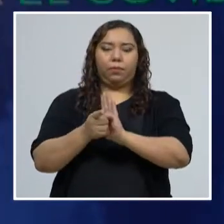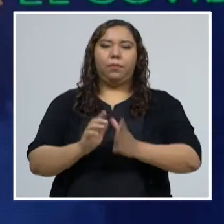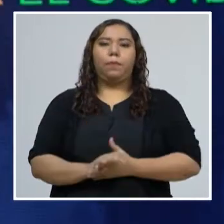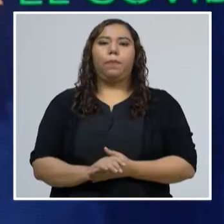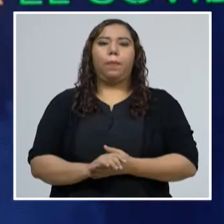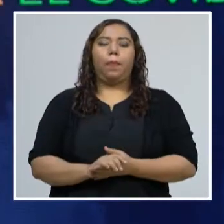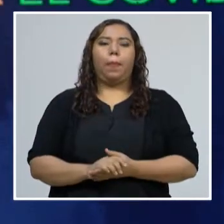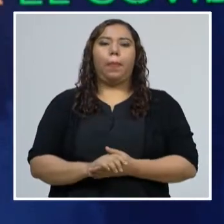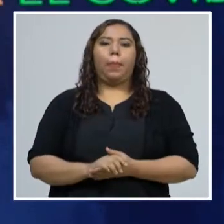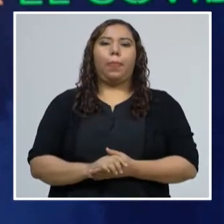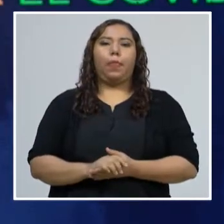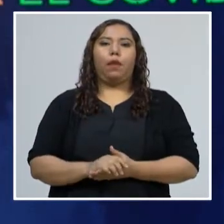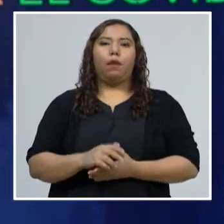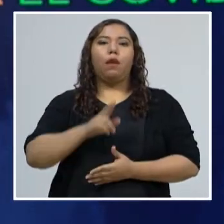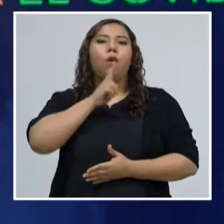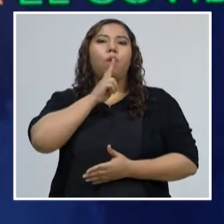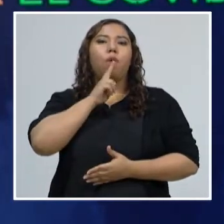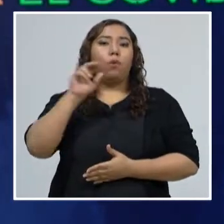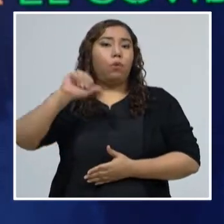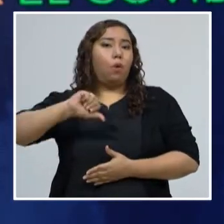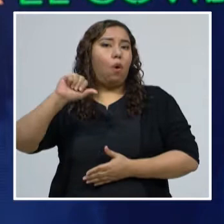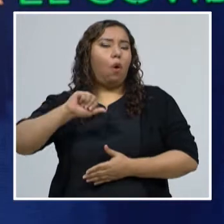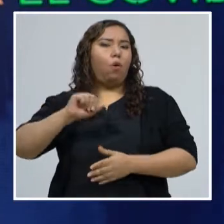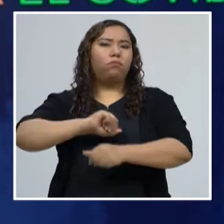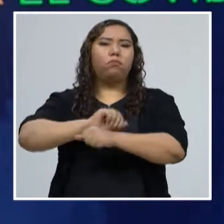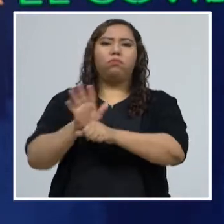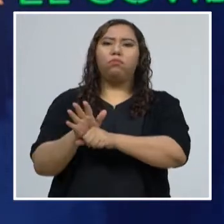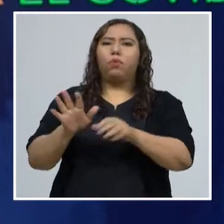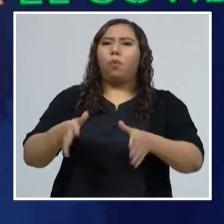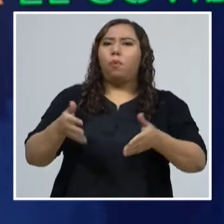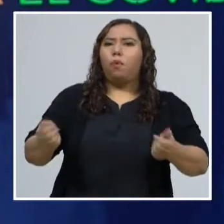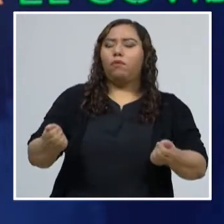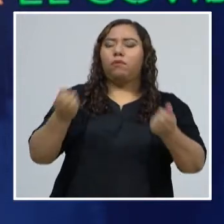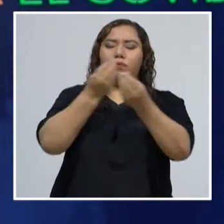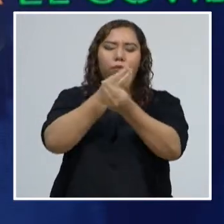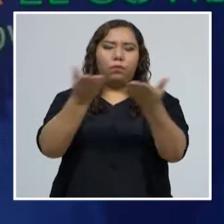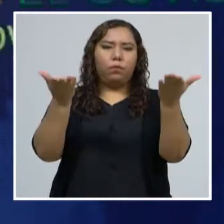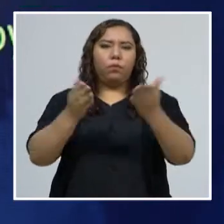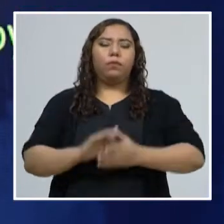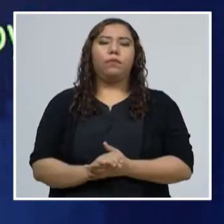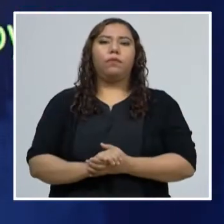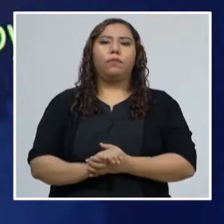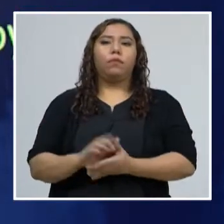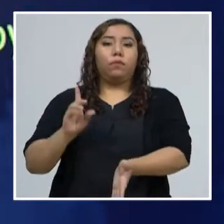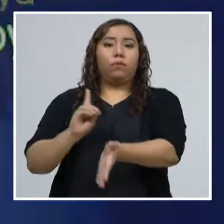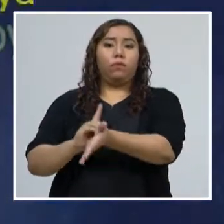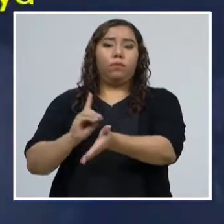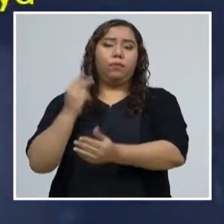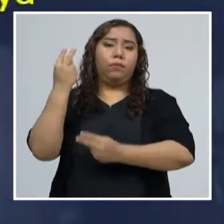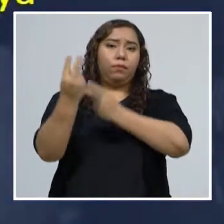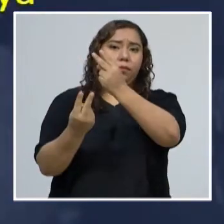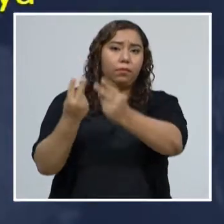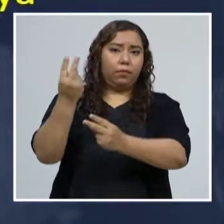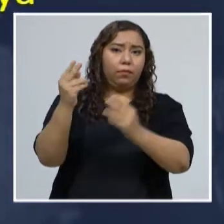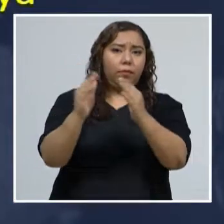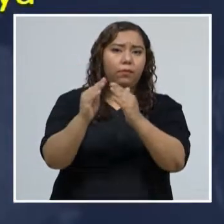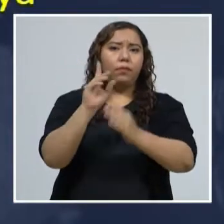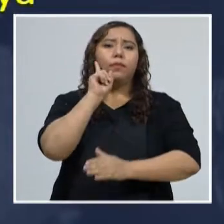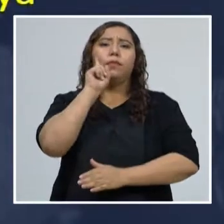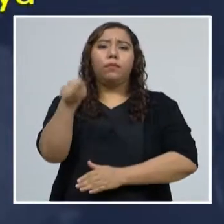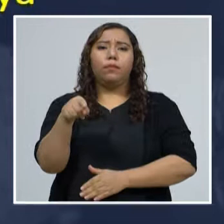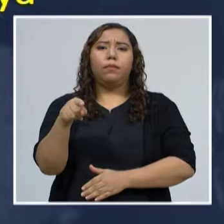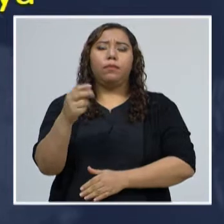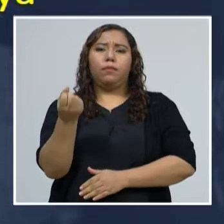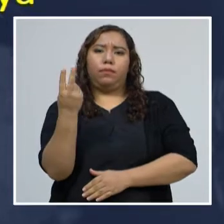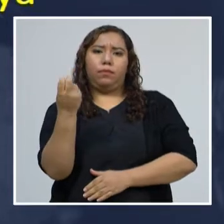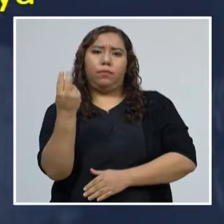actualizar la situación de coronavirus en nuestro país. Las brigadas contra el COVID-19. Mañana 12 de